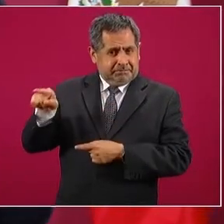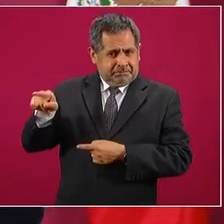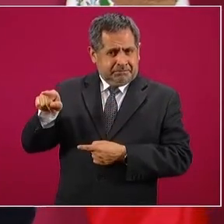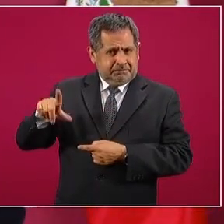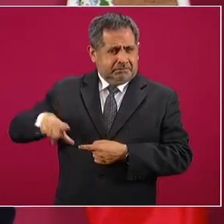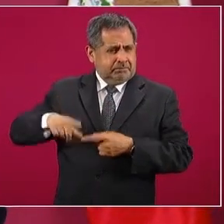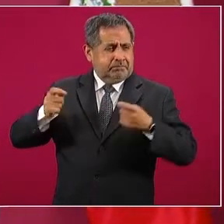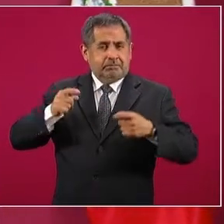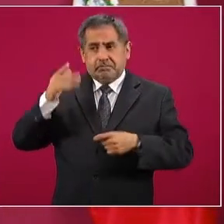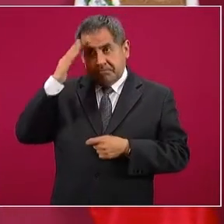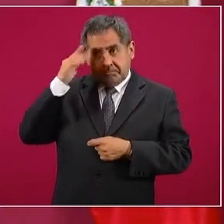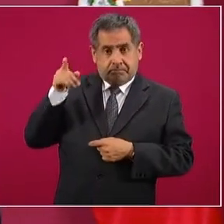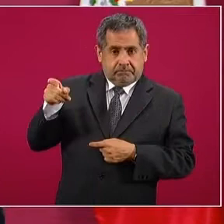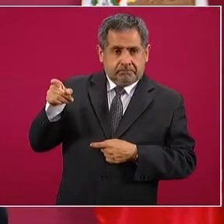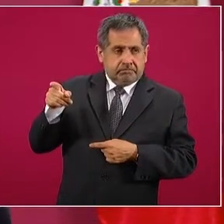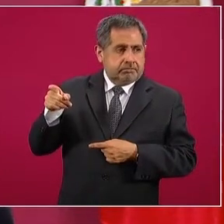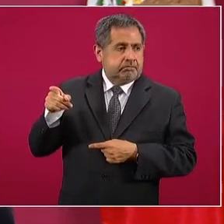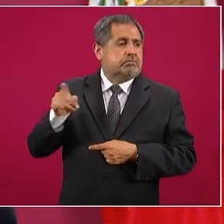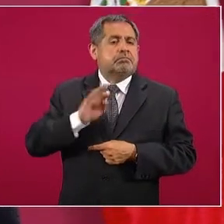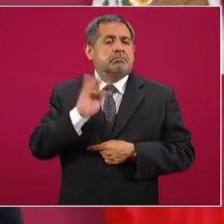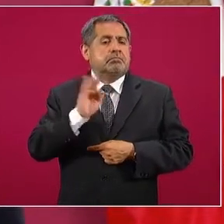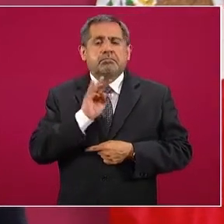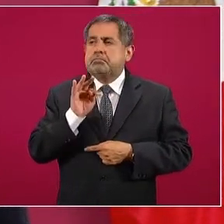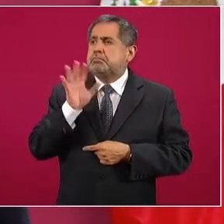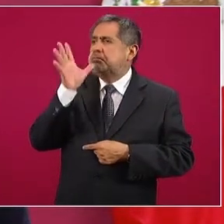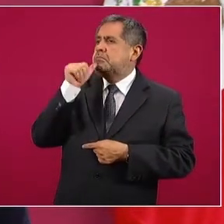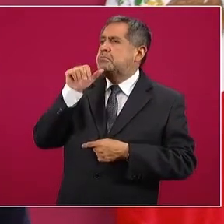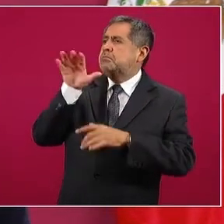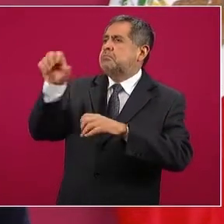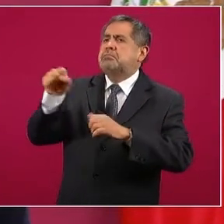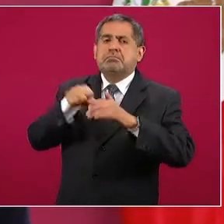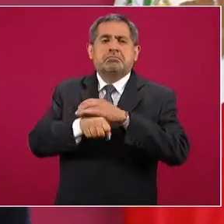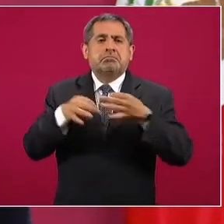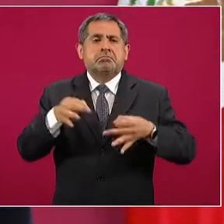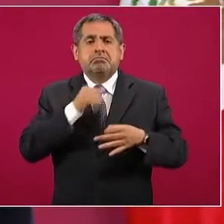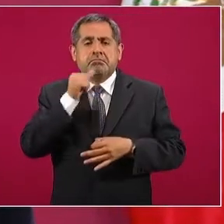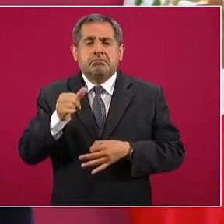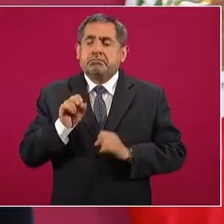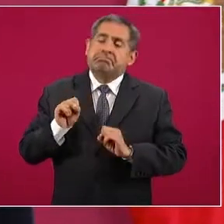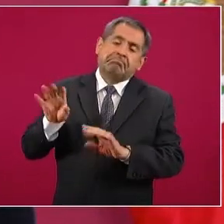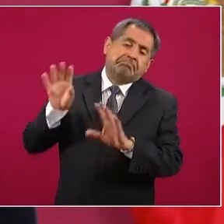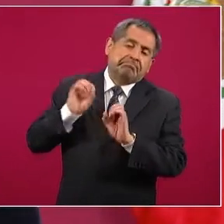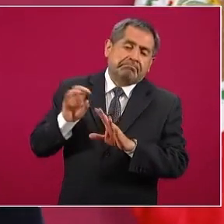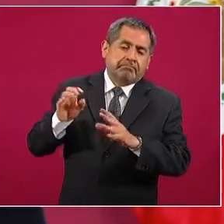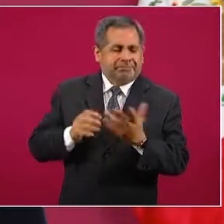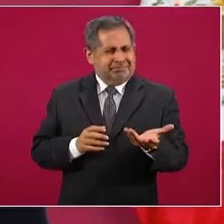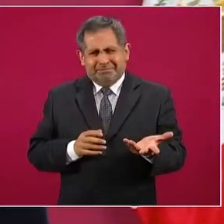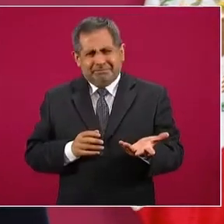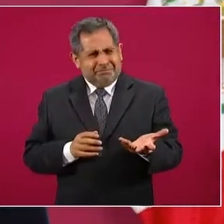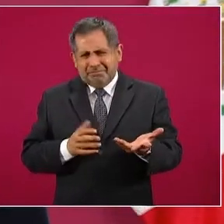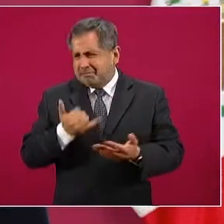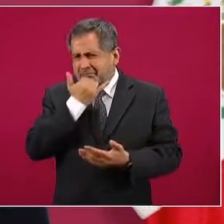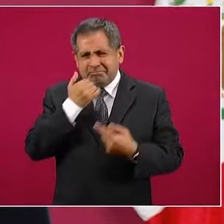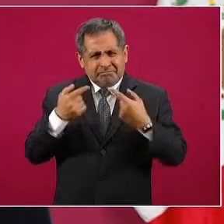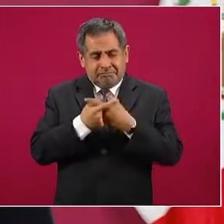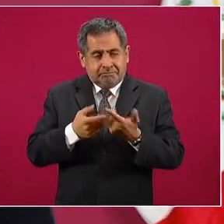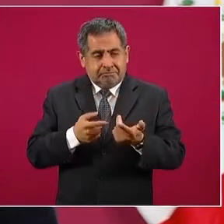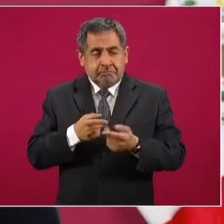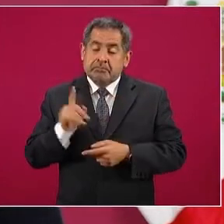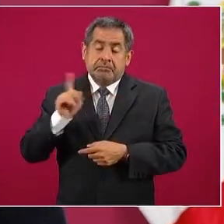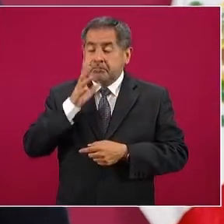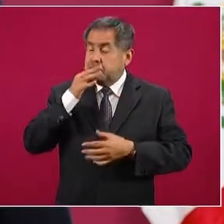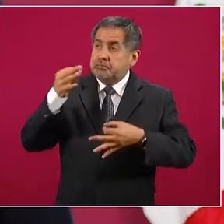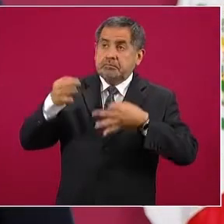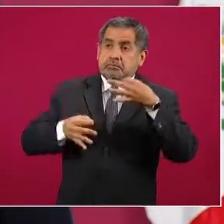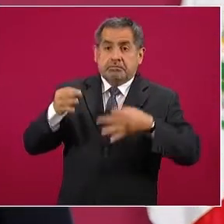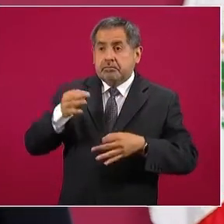gobierno goza de fuero y no puede ser juzgado más